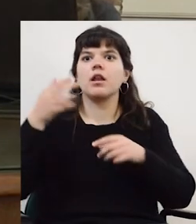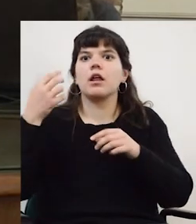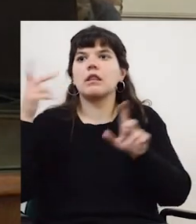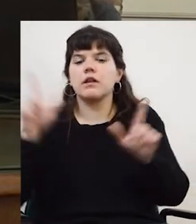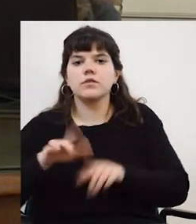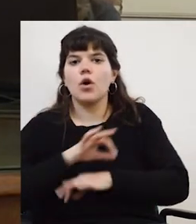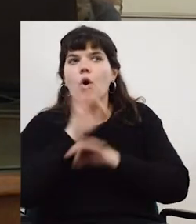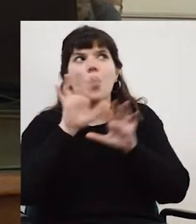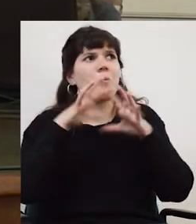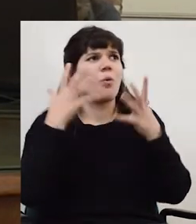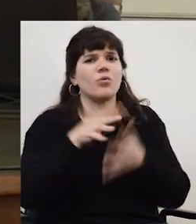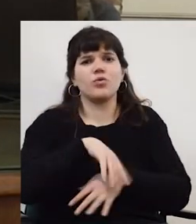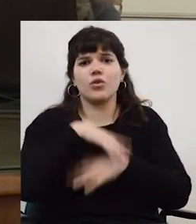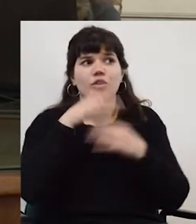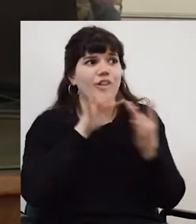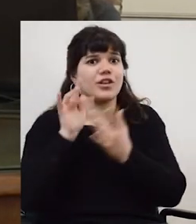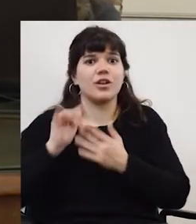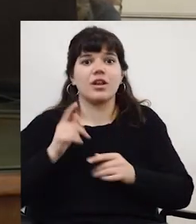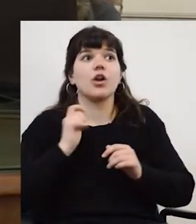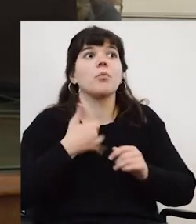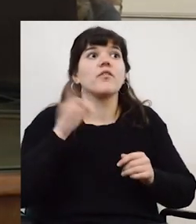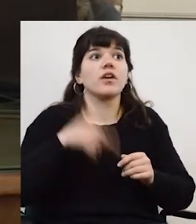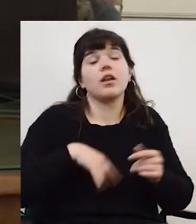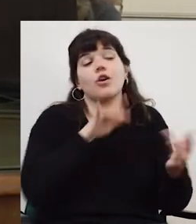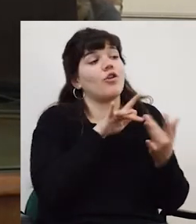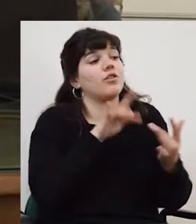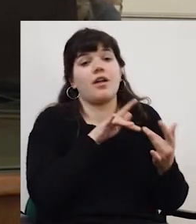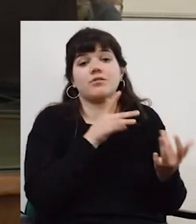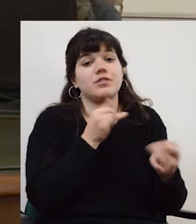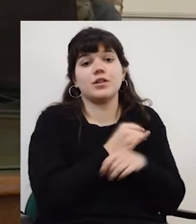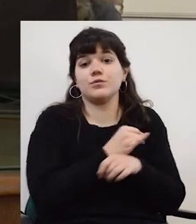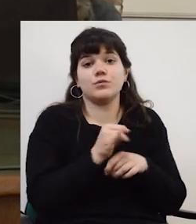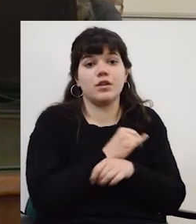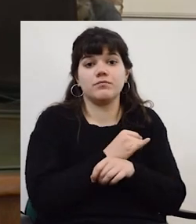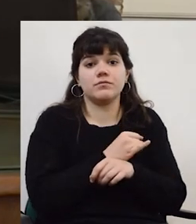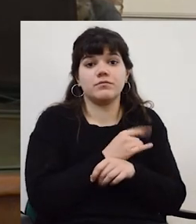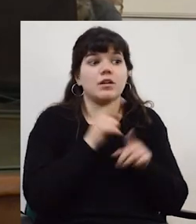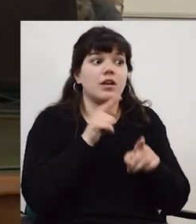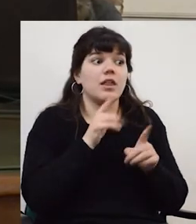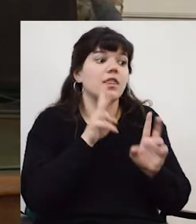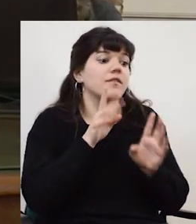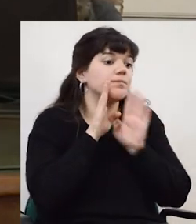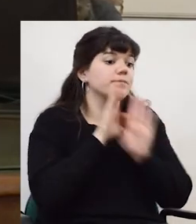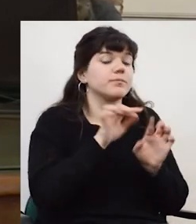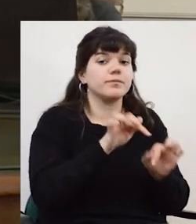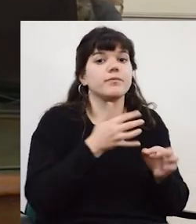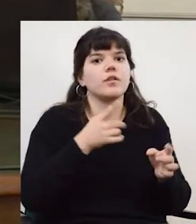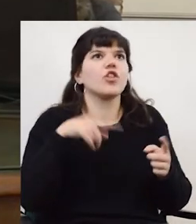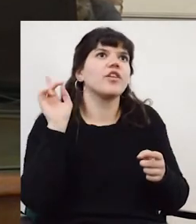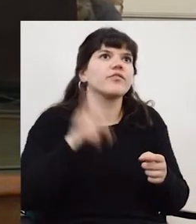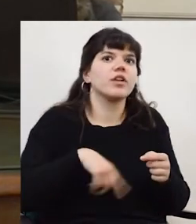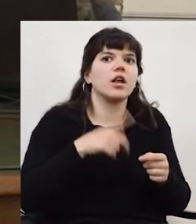de la universidad con el mundo todo eso se da a través de redes o sea es otra dimensión para evaluar en las redes donde están los